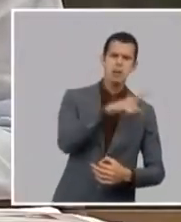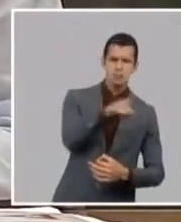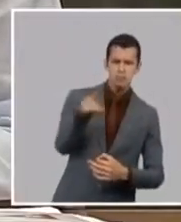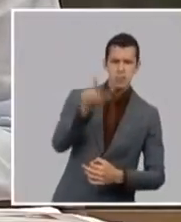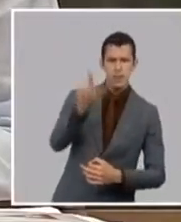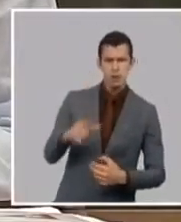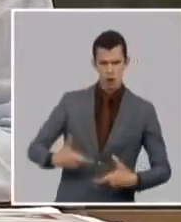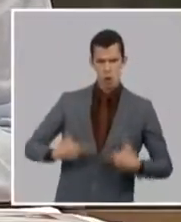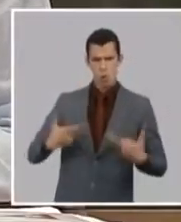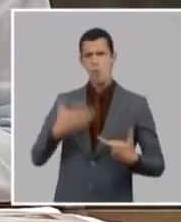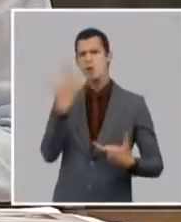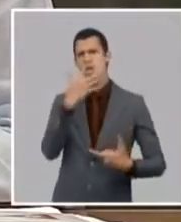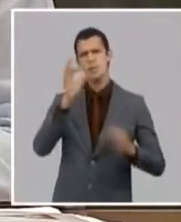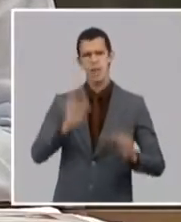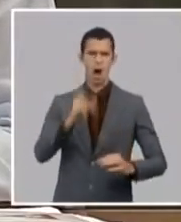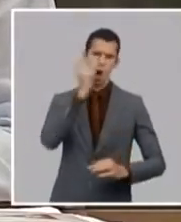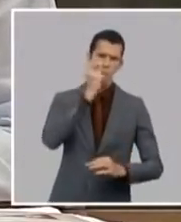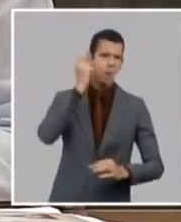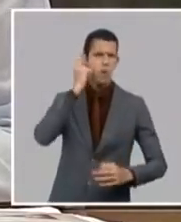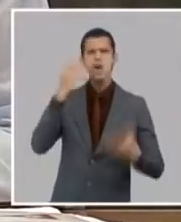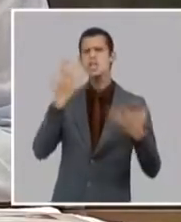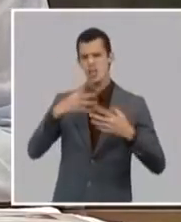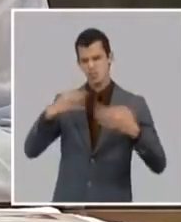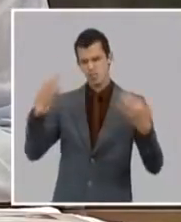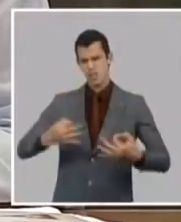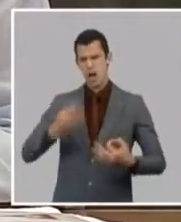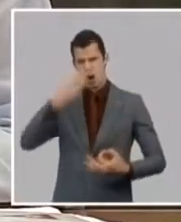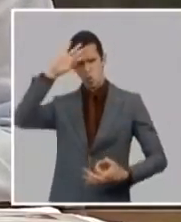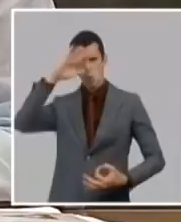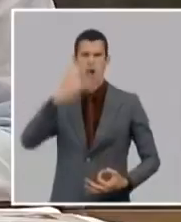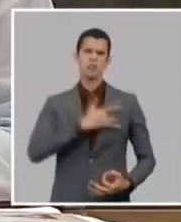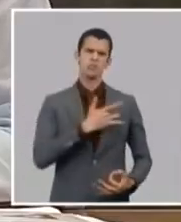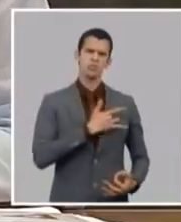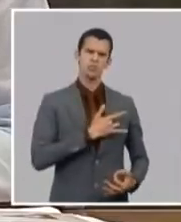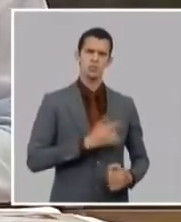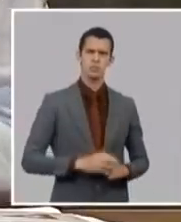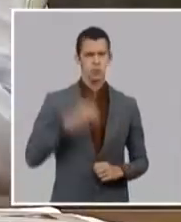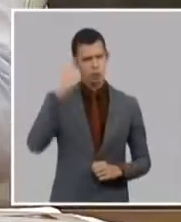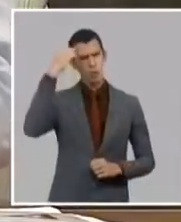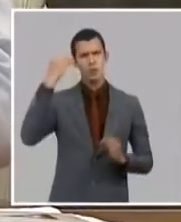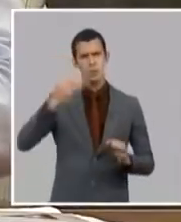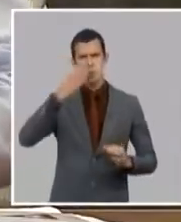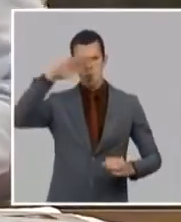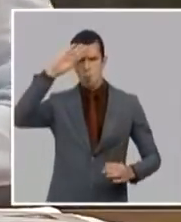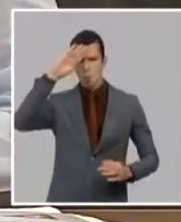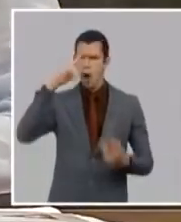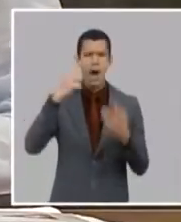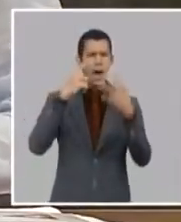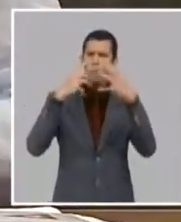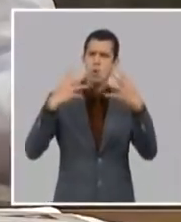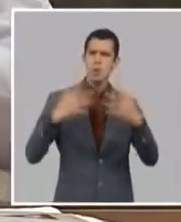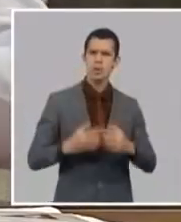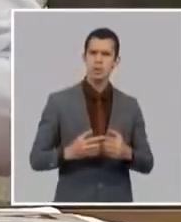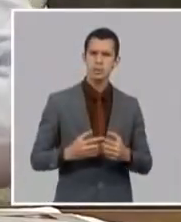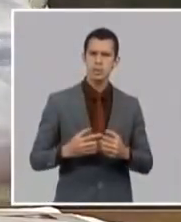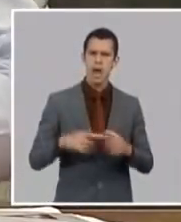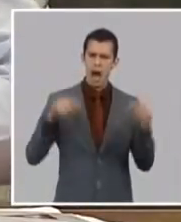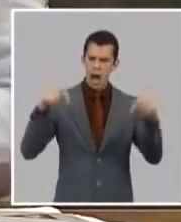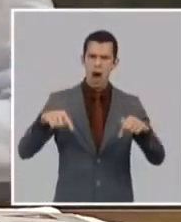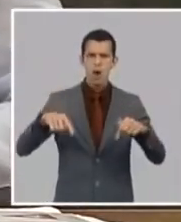que valen algo yo creo que la mayoría de nuestro pueblo nuestro pueblo vale algo vale mucho y va a actuar de esa manera